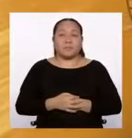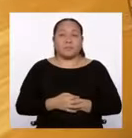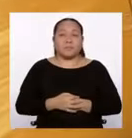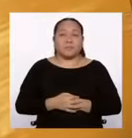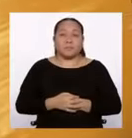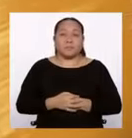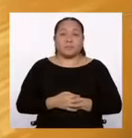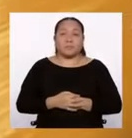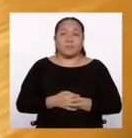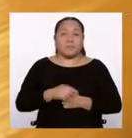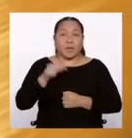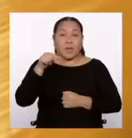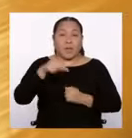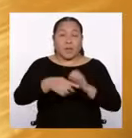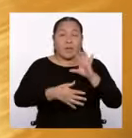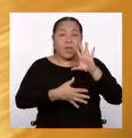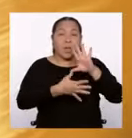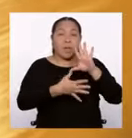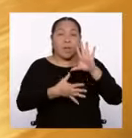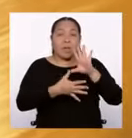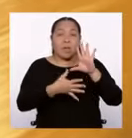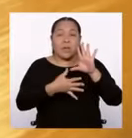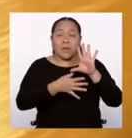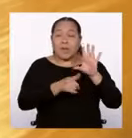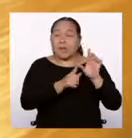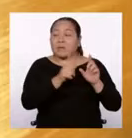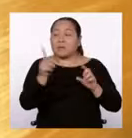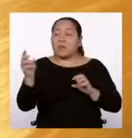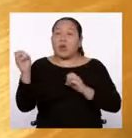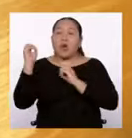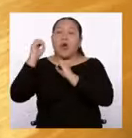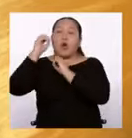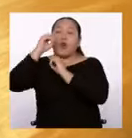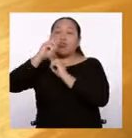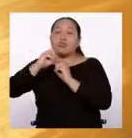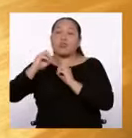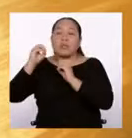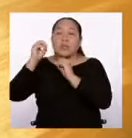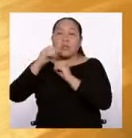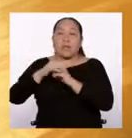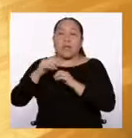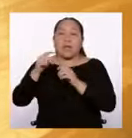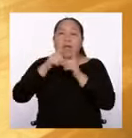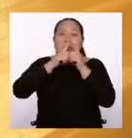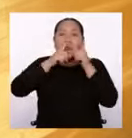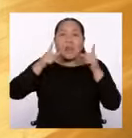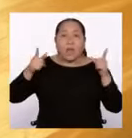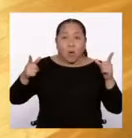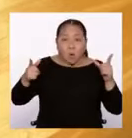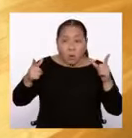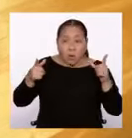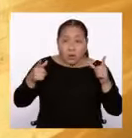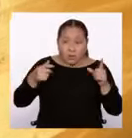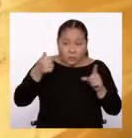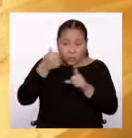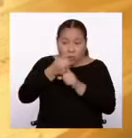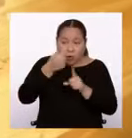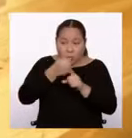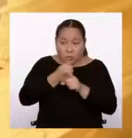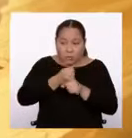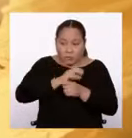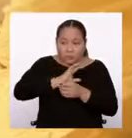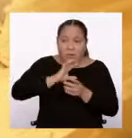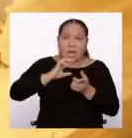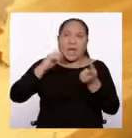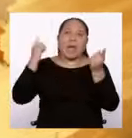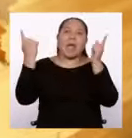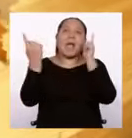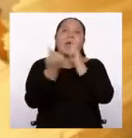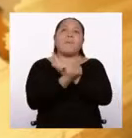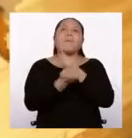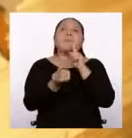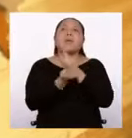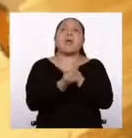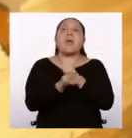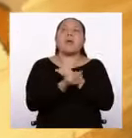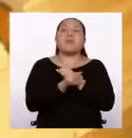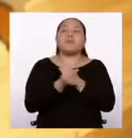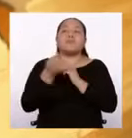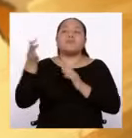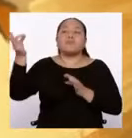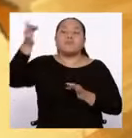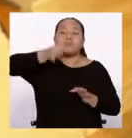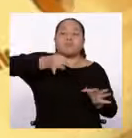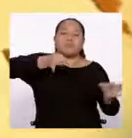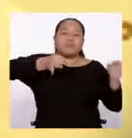En América y Oceanía, las lenguas originarias fueron desplazadas por las lenguas traídas por los